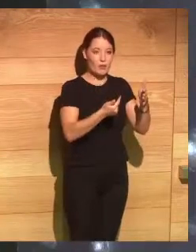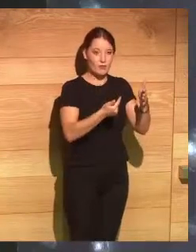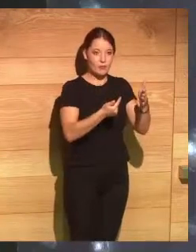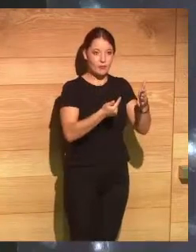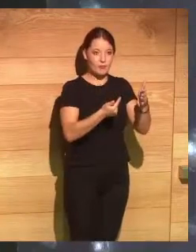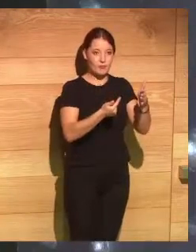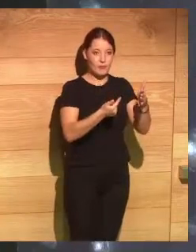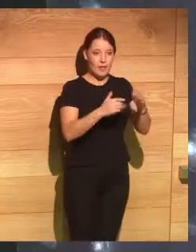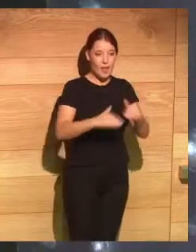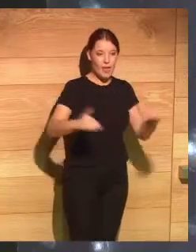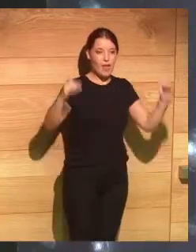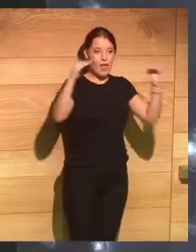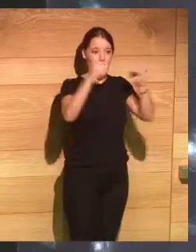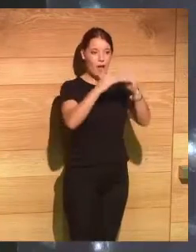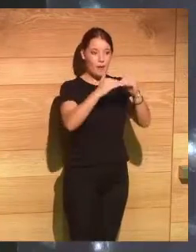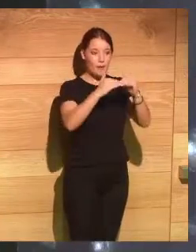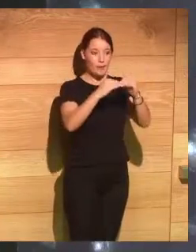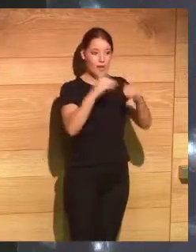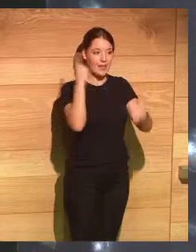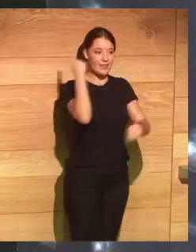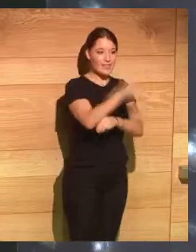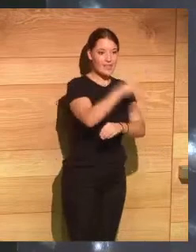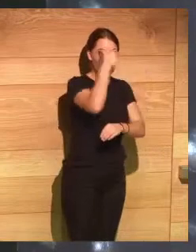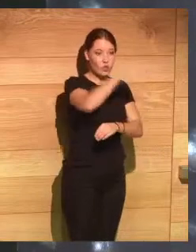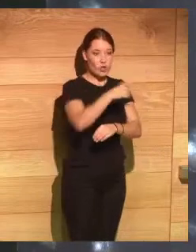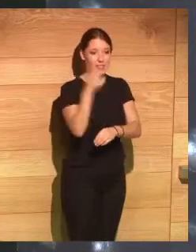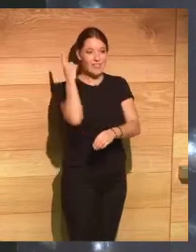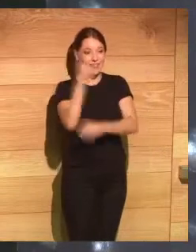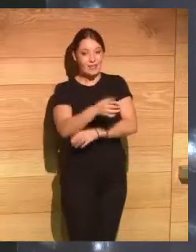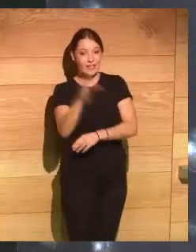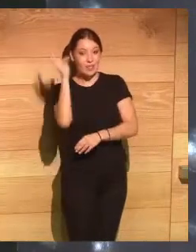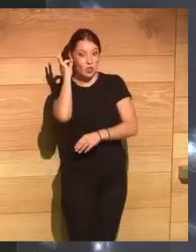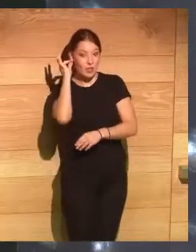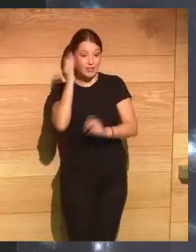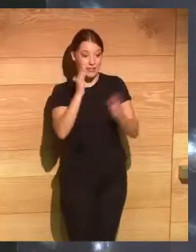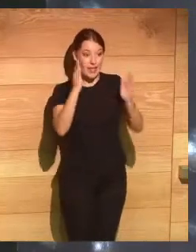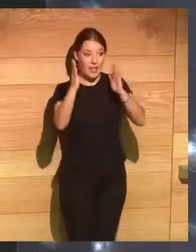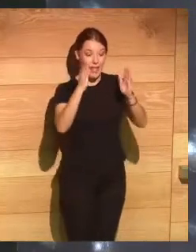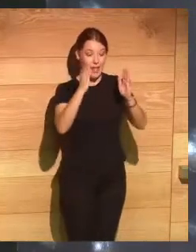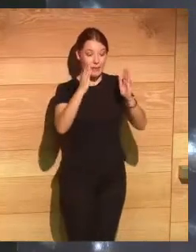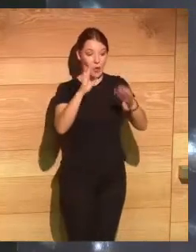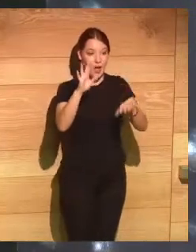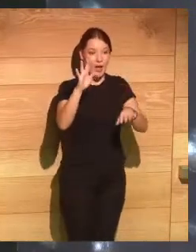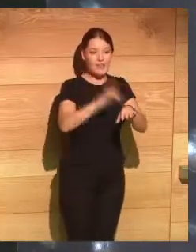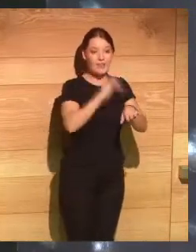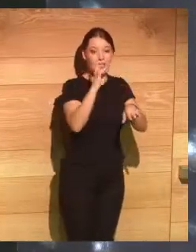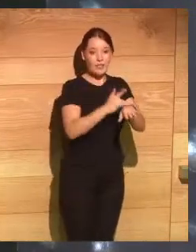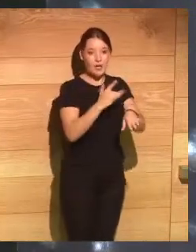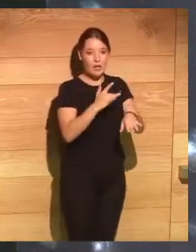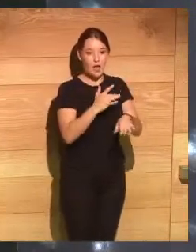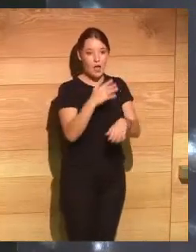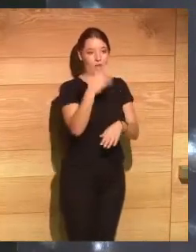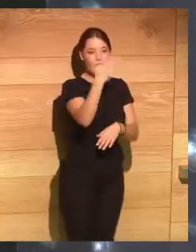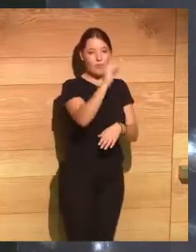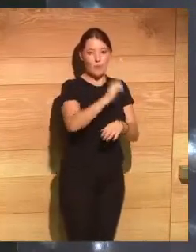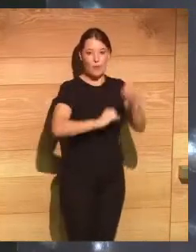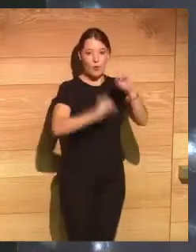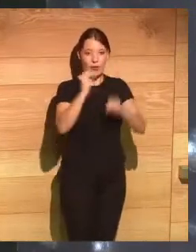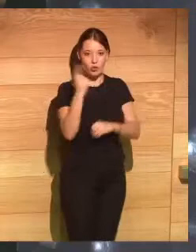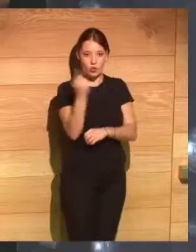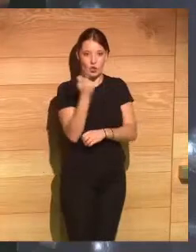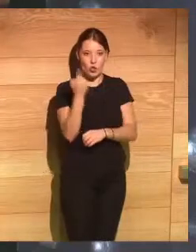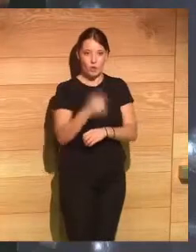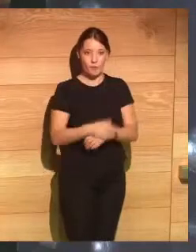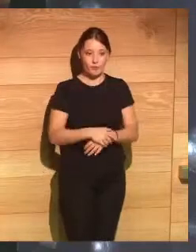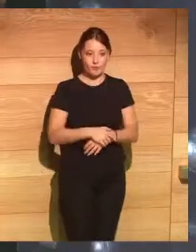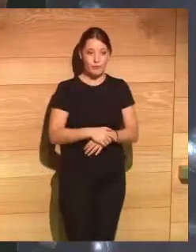paridad entre directores y directoras en el área digital en este caso está en el 50% pero por otra parte